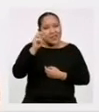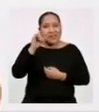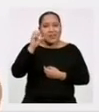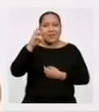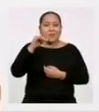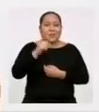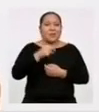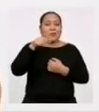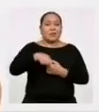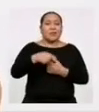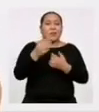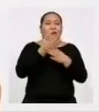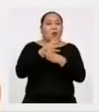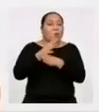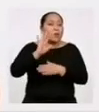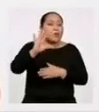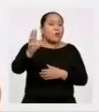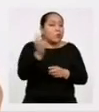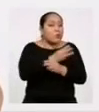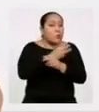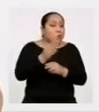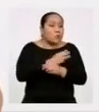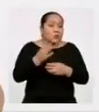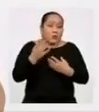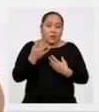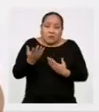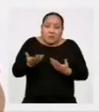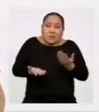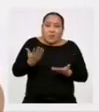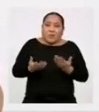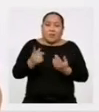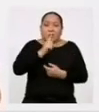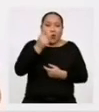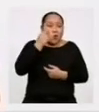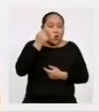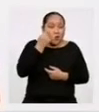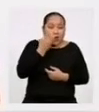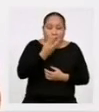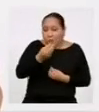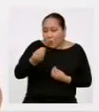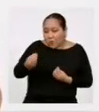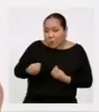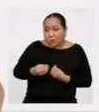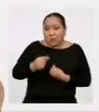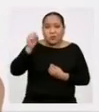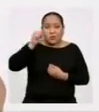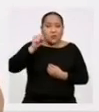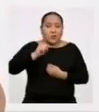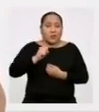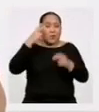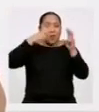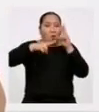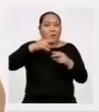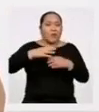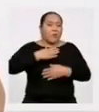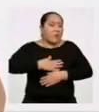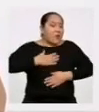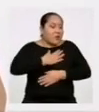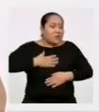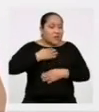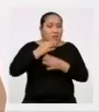Por compartir tu música Que aunque no conozca a la mayoría Debo confesar que me ha divertido mucho